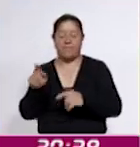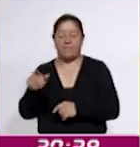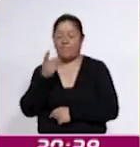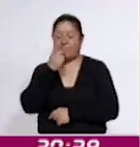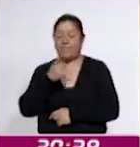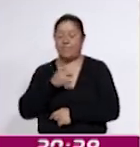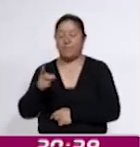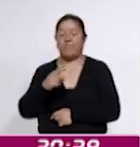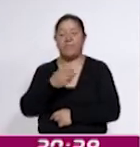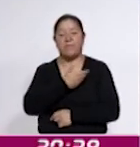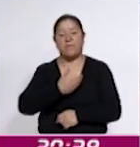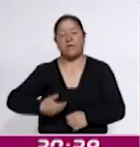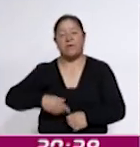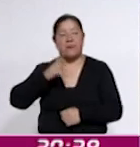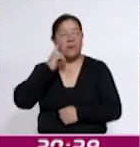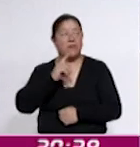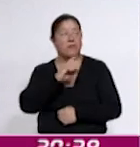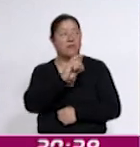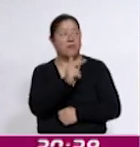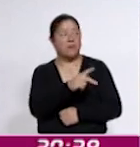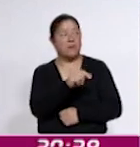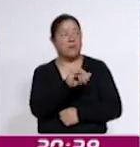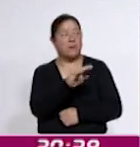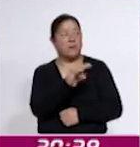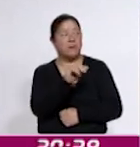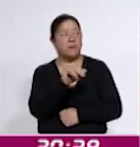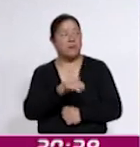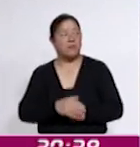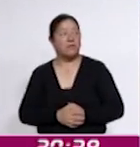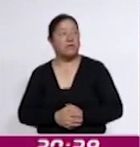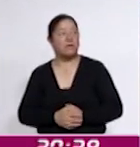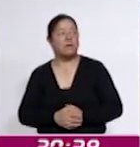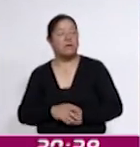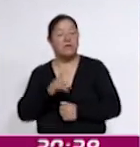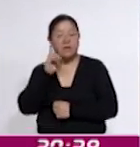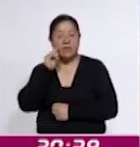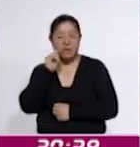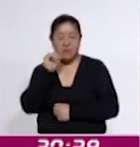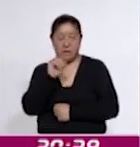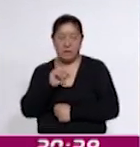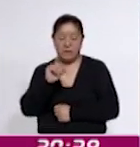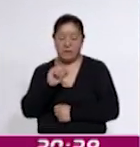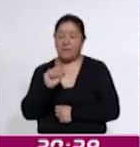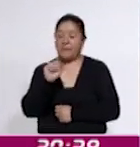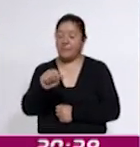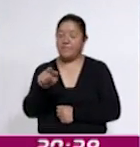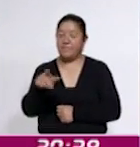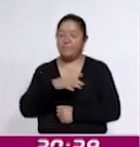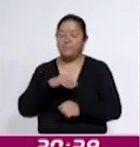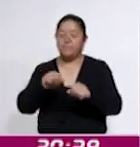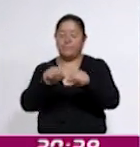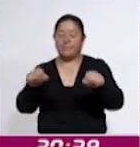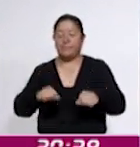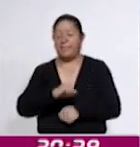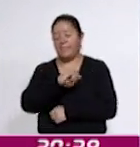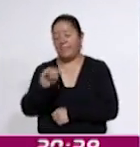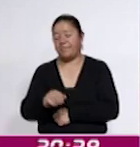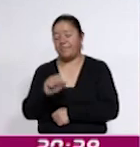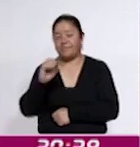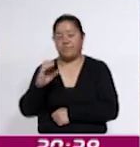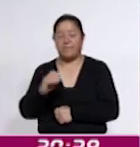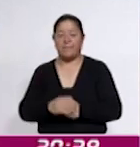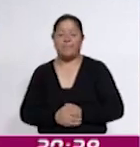Karina Tlachi Muñoz. Mañana sábado estará en el Salón Joaquín Cisneros. El evento iniciará a la una de la tarde, pero